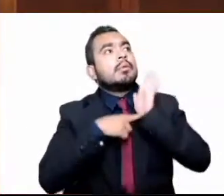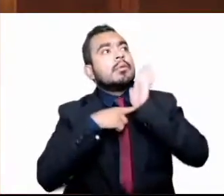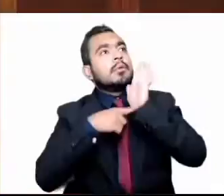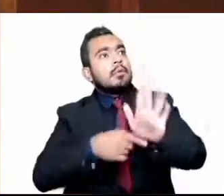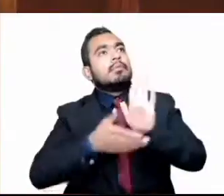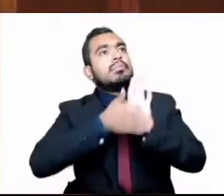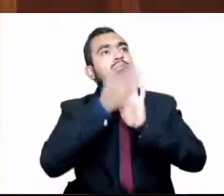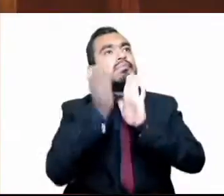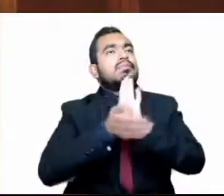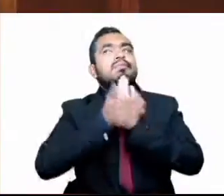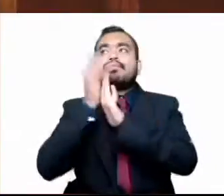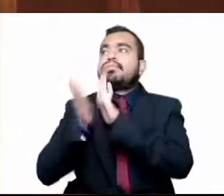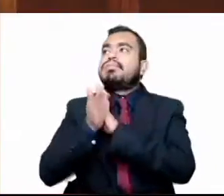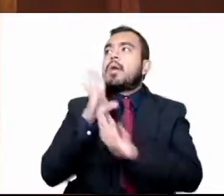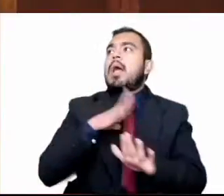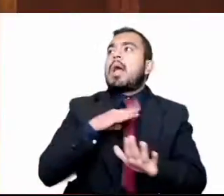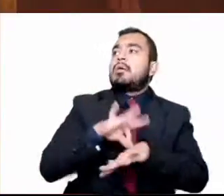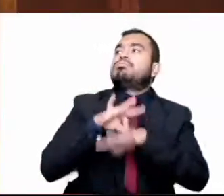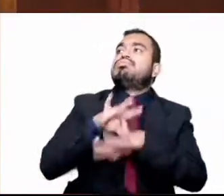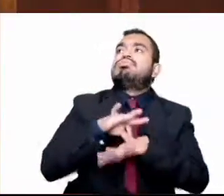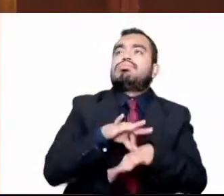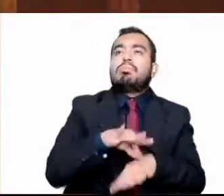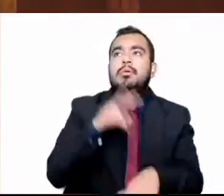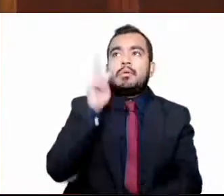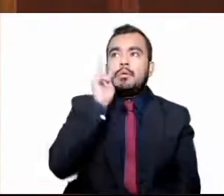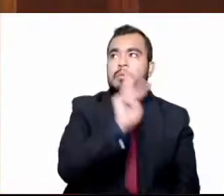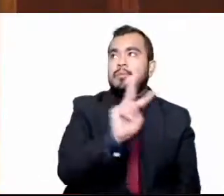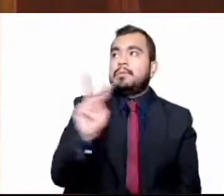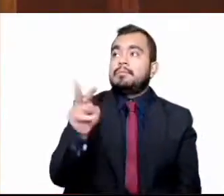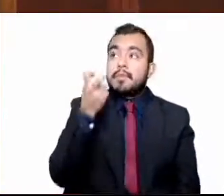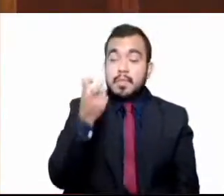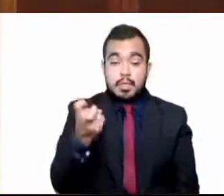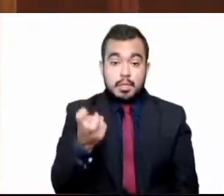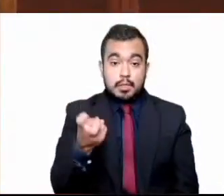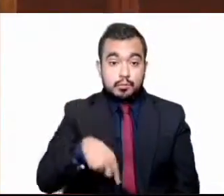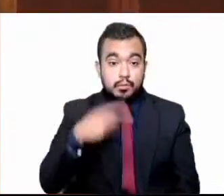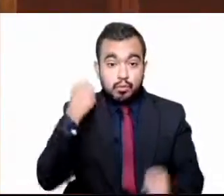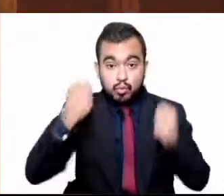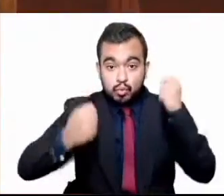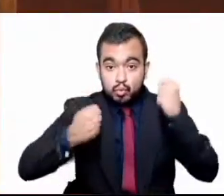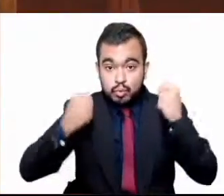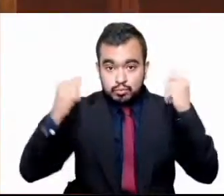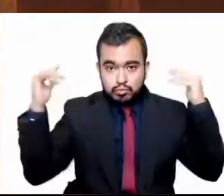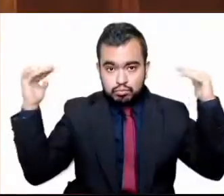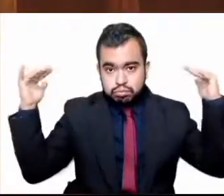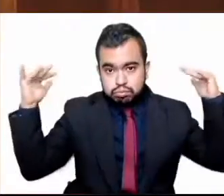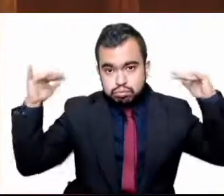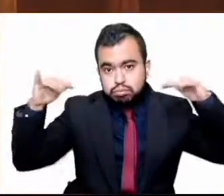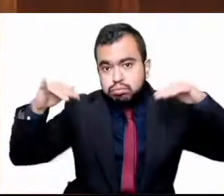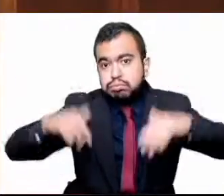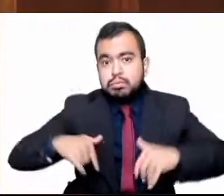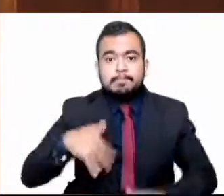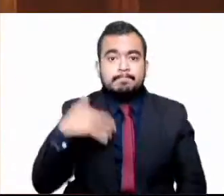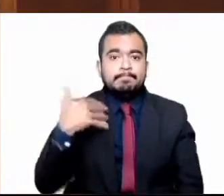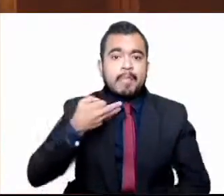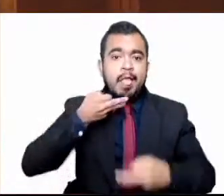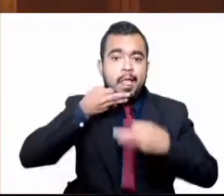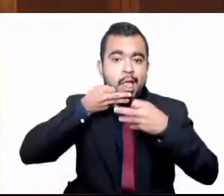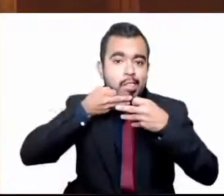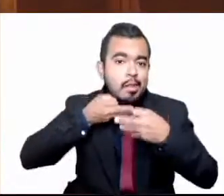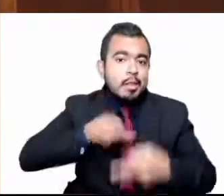configura como un destino sumamente atractivo para el turismo, que por supuesto es uno de los